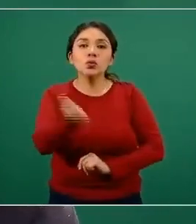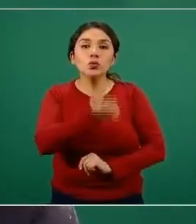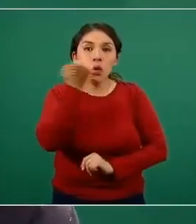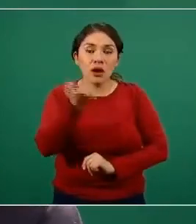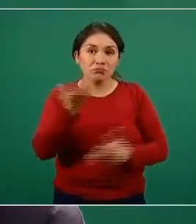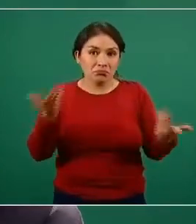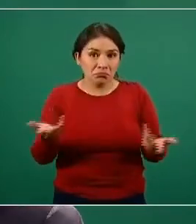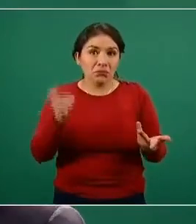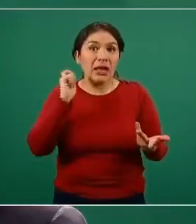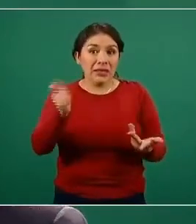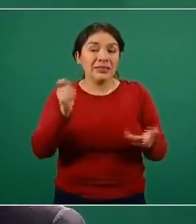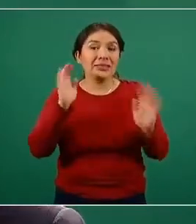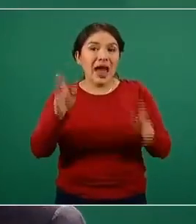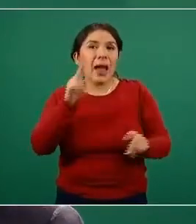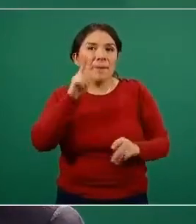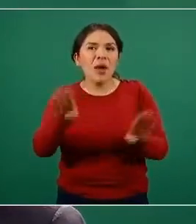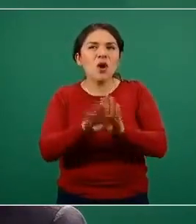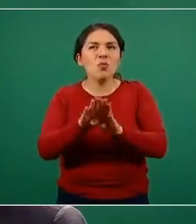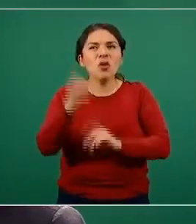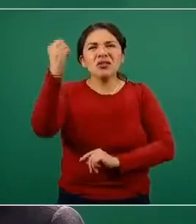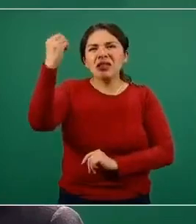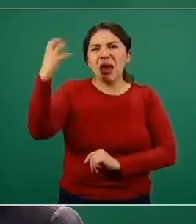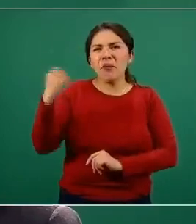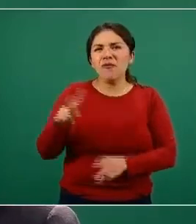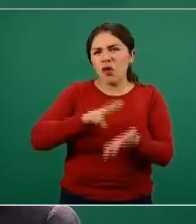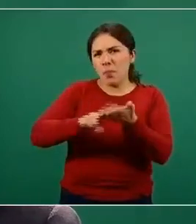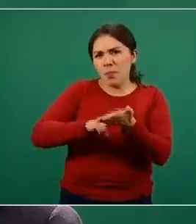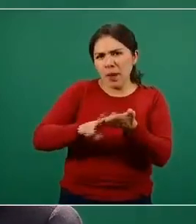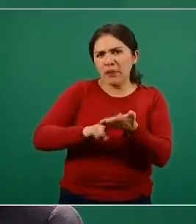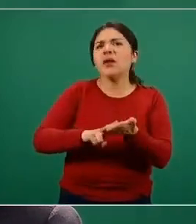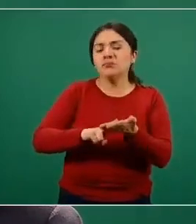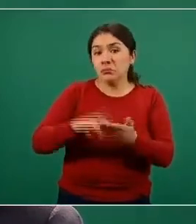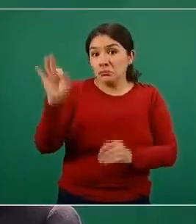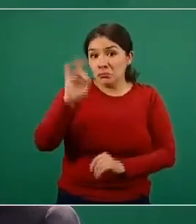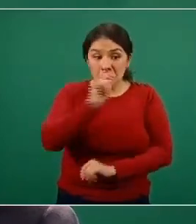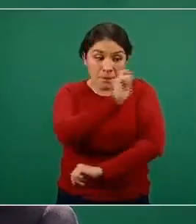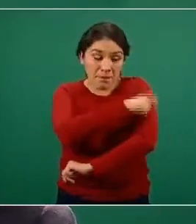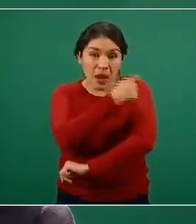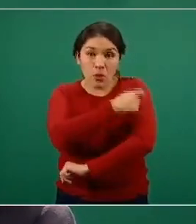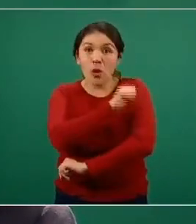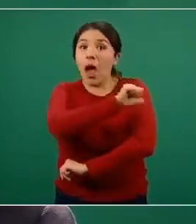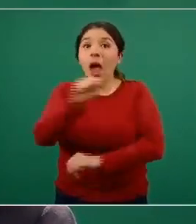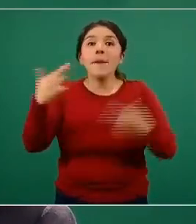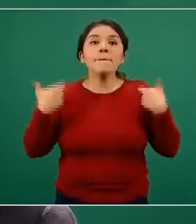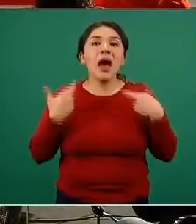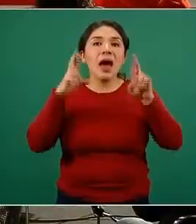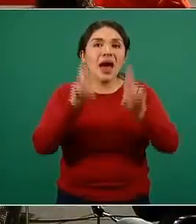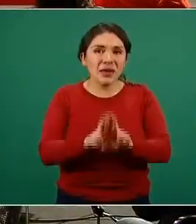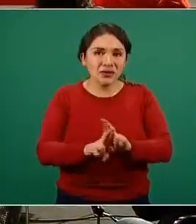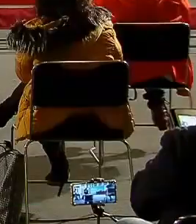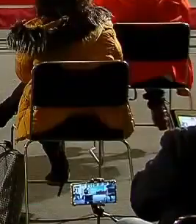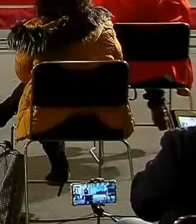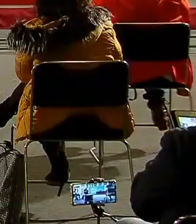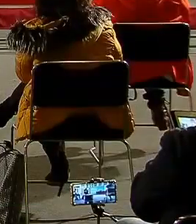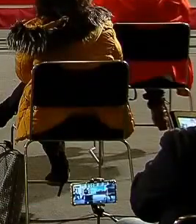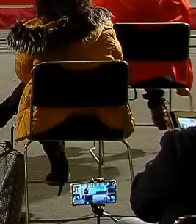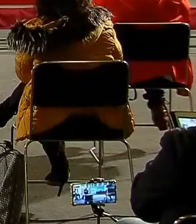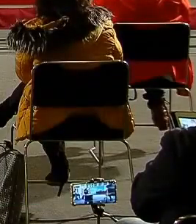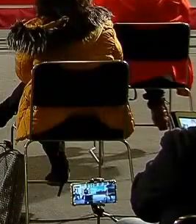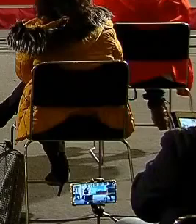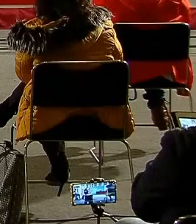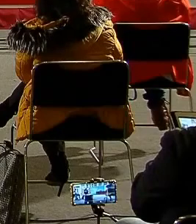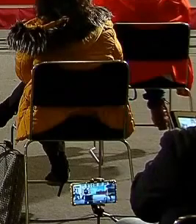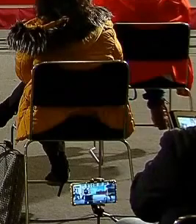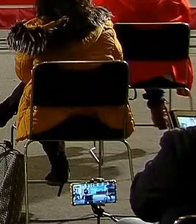de por sí procedente en semáforos verdes, sí se vacuna al personal educativo, en particular el